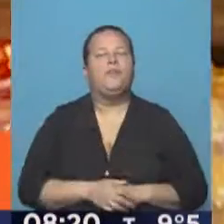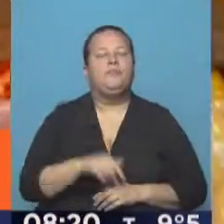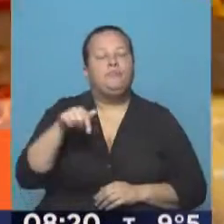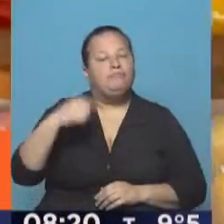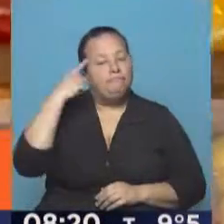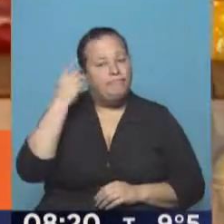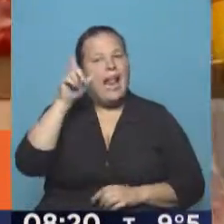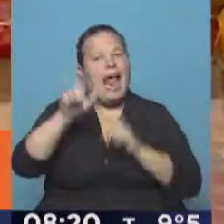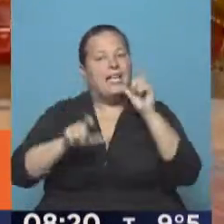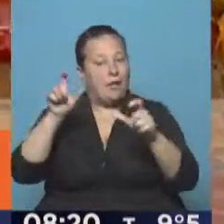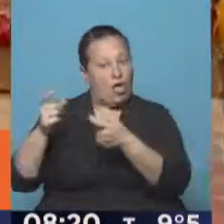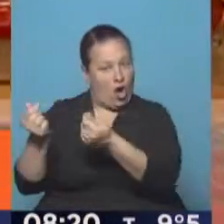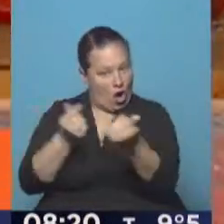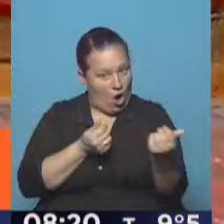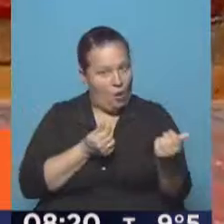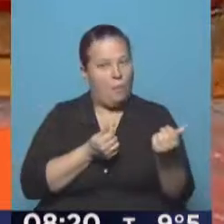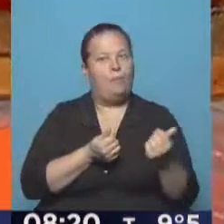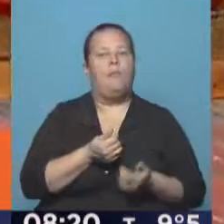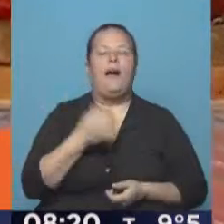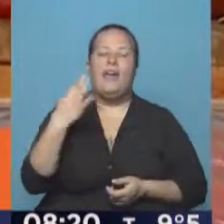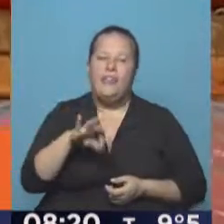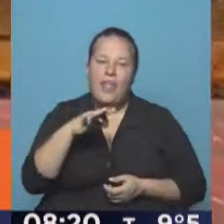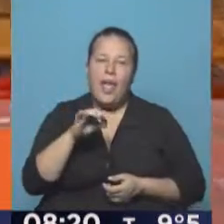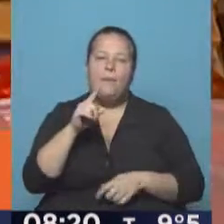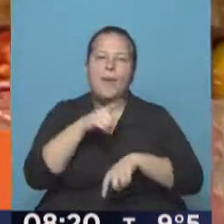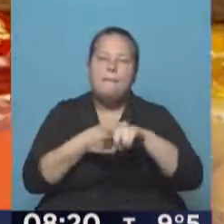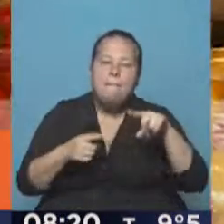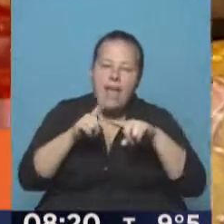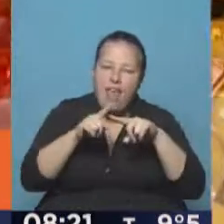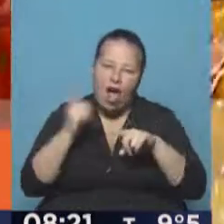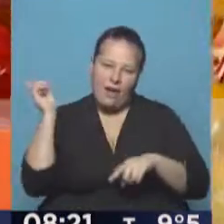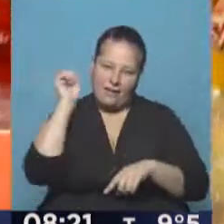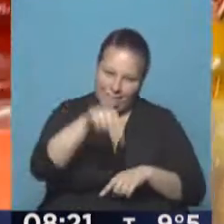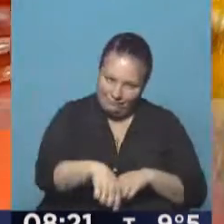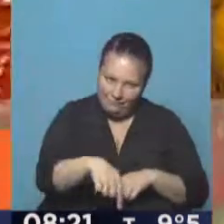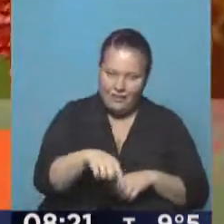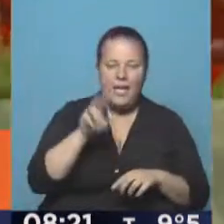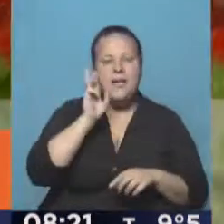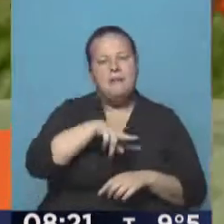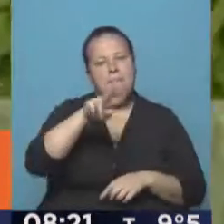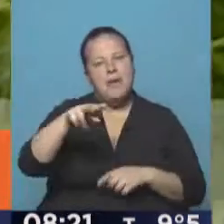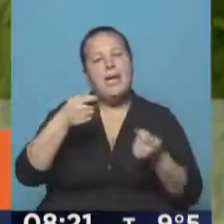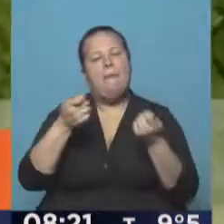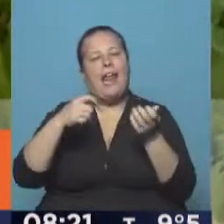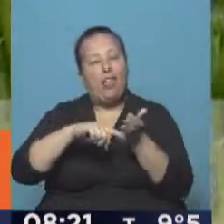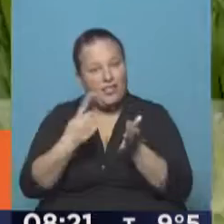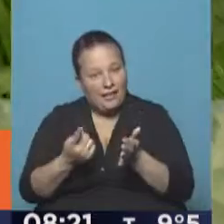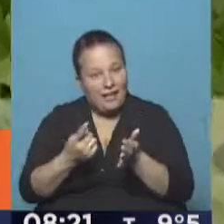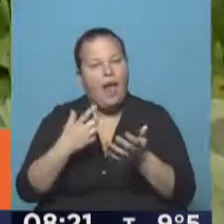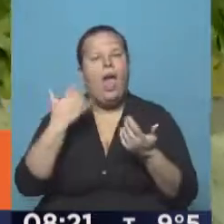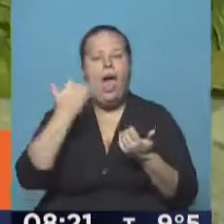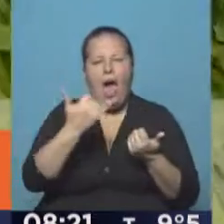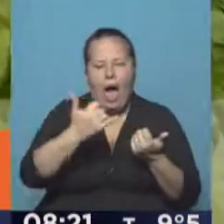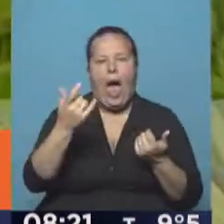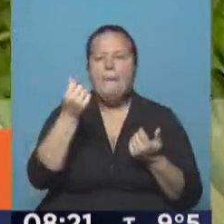idea es que el ama de casa se tome una media hora para venir, que recorra el mercado central y va a encontrar